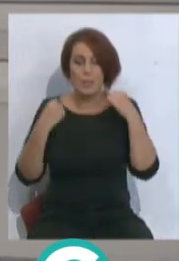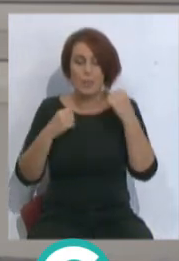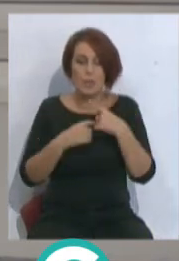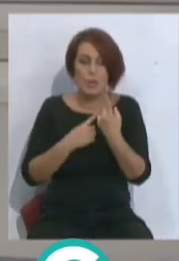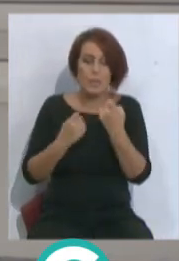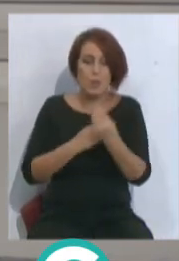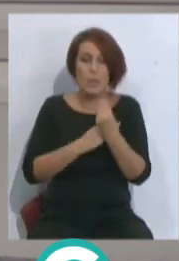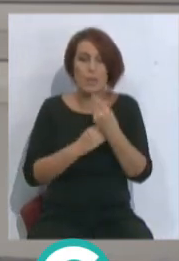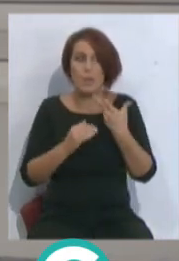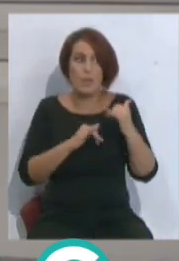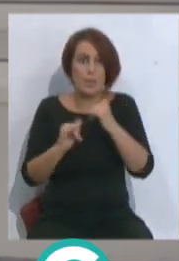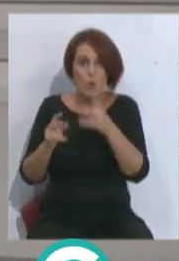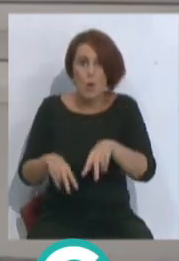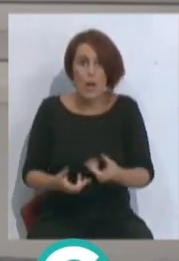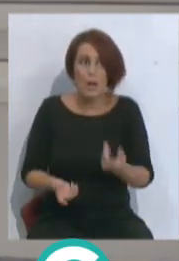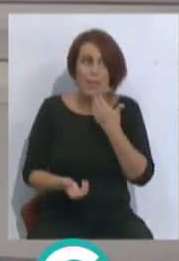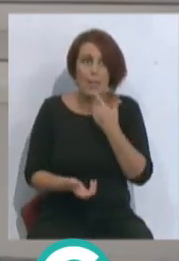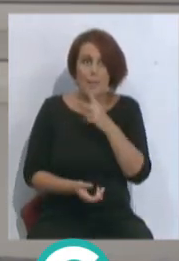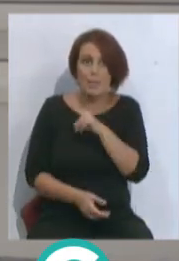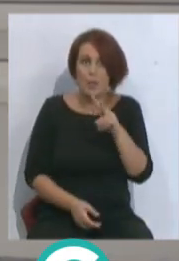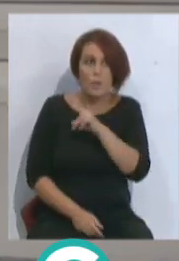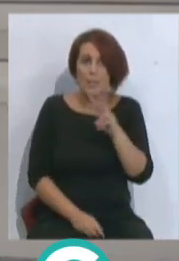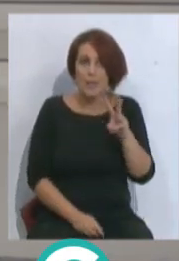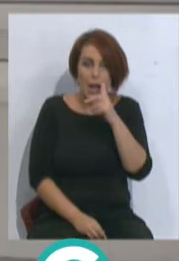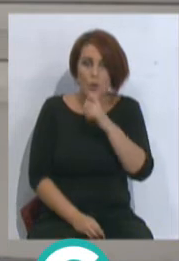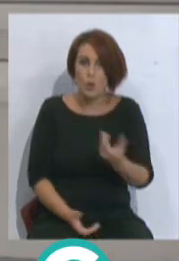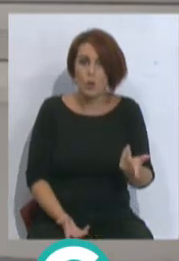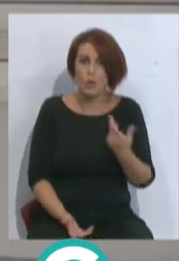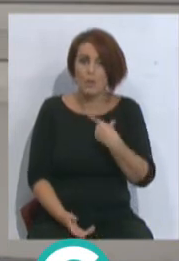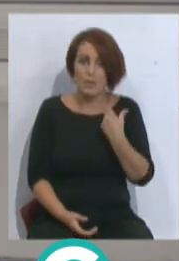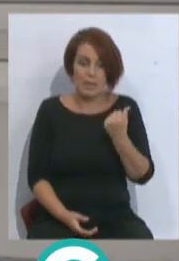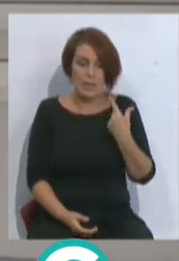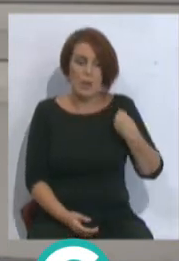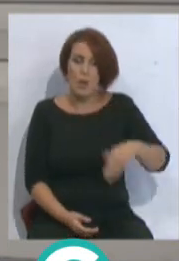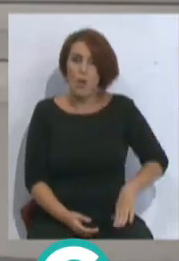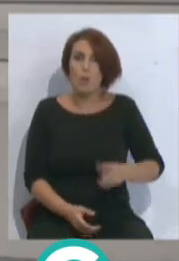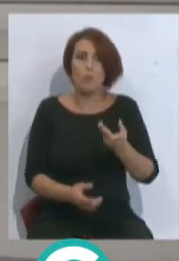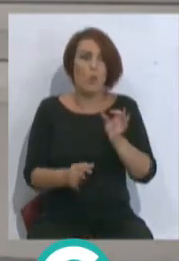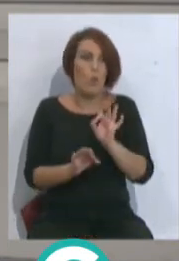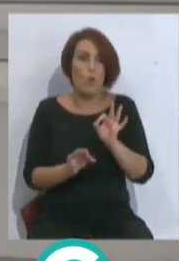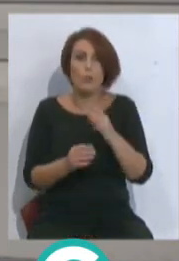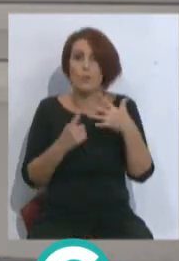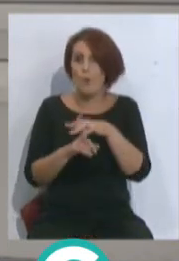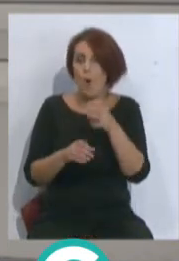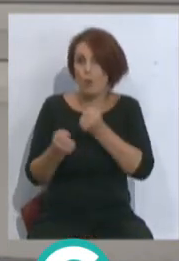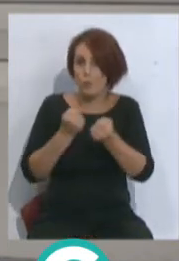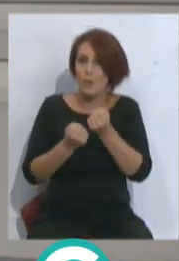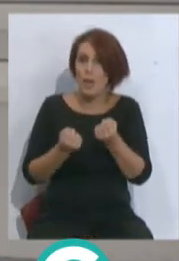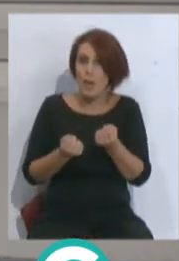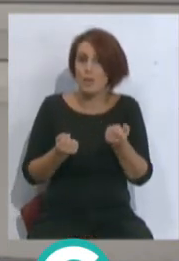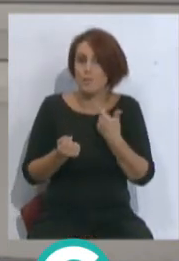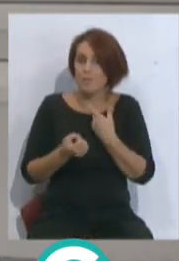cuidarte, entonces no va a salir nunca y tenemos 22 años, 23 años, a ver quién, con dinero en el bolsillo, con una cierta situación económica